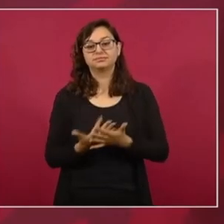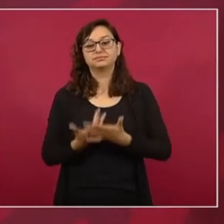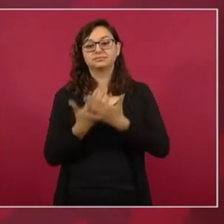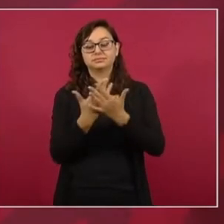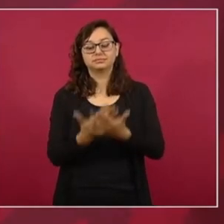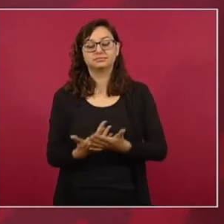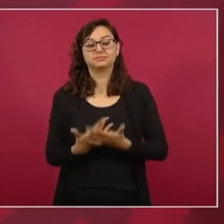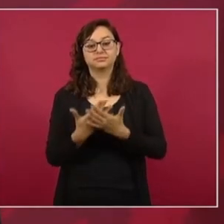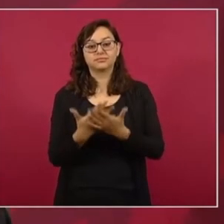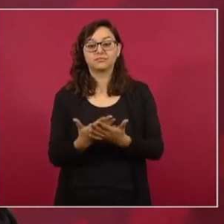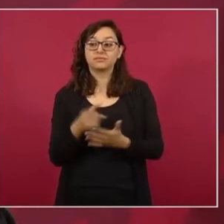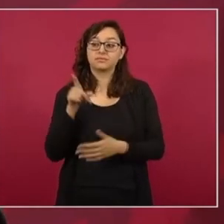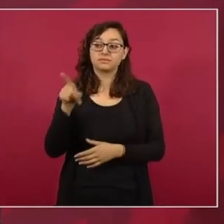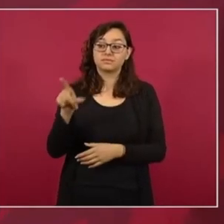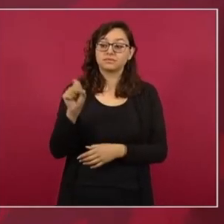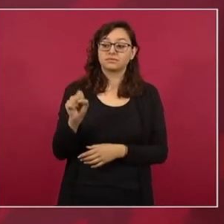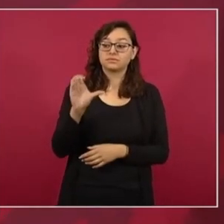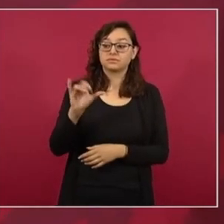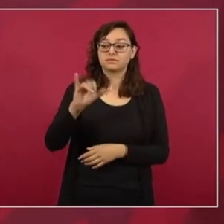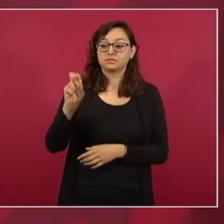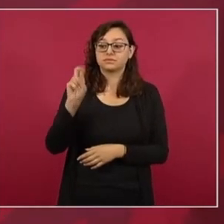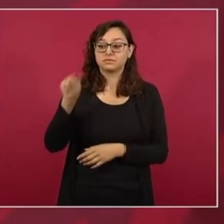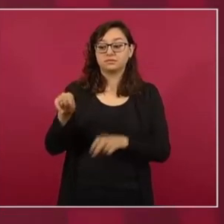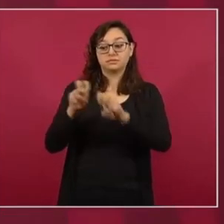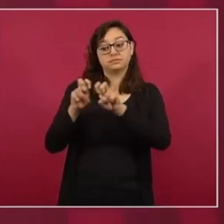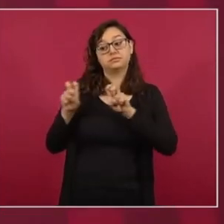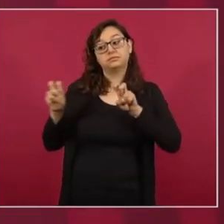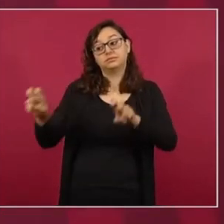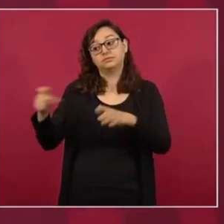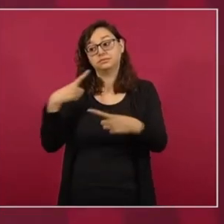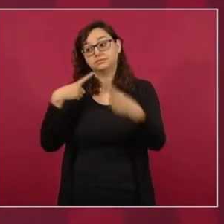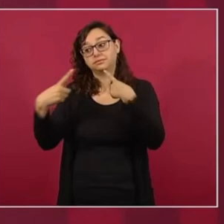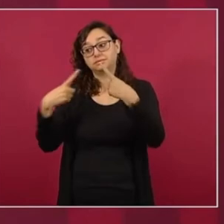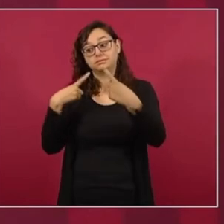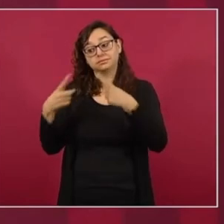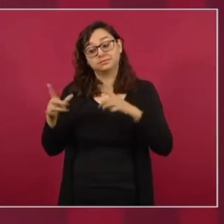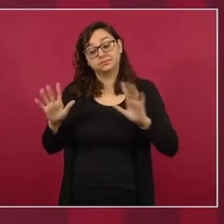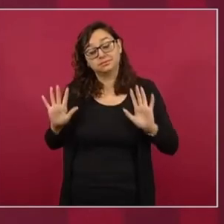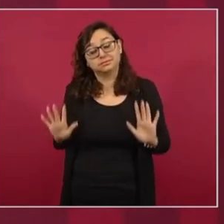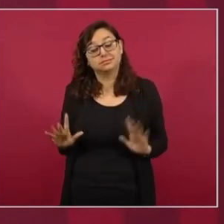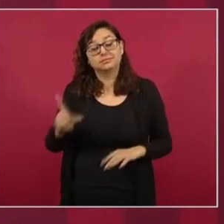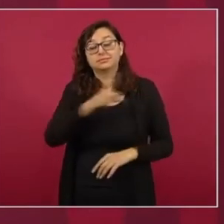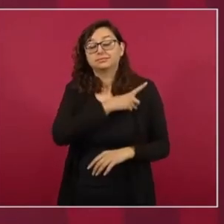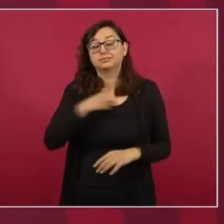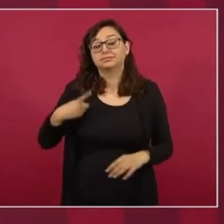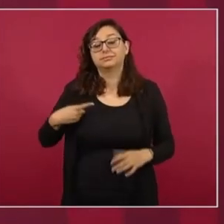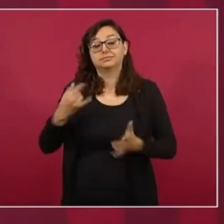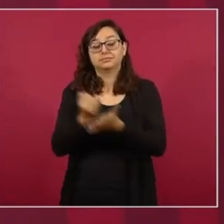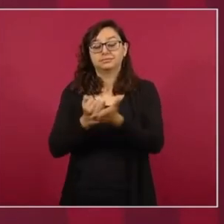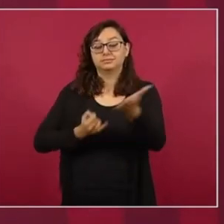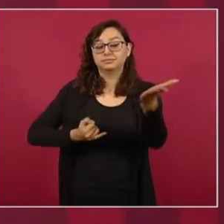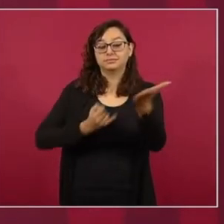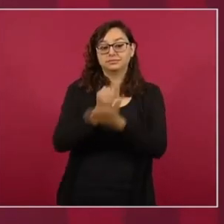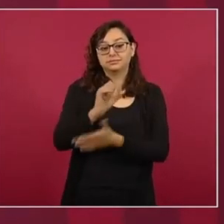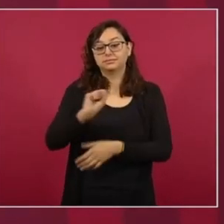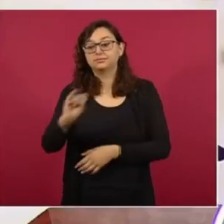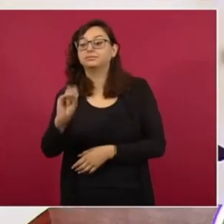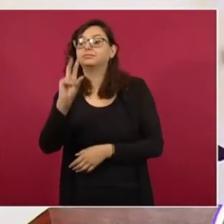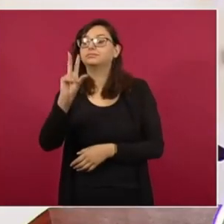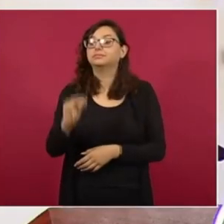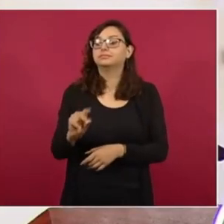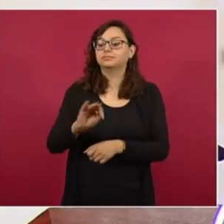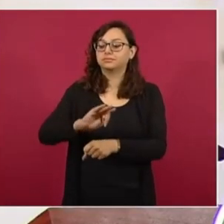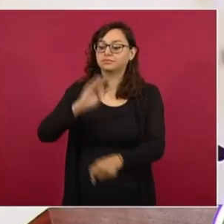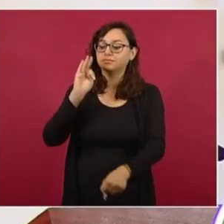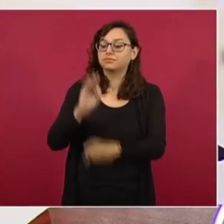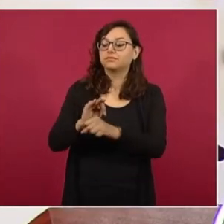los ministros de la corte van a pronunciarse a